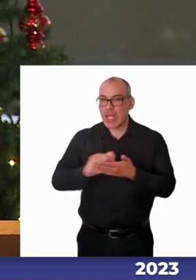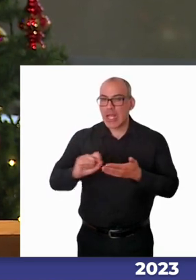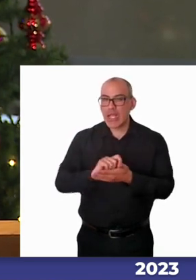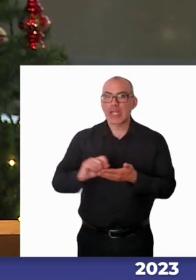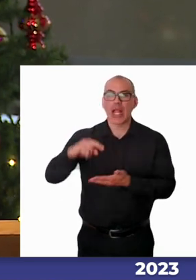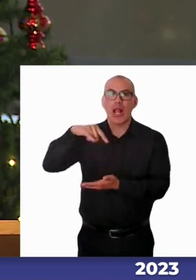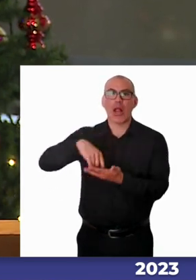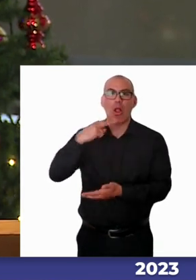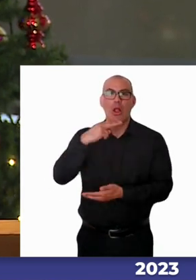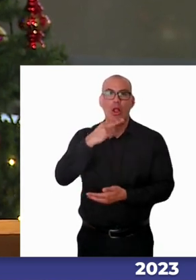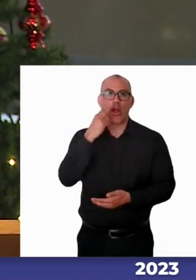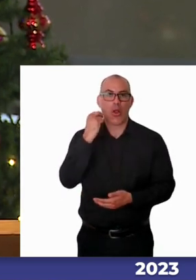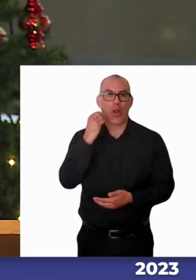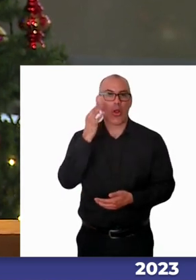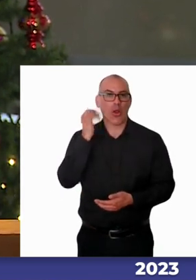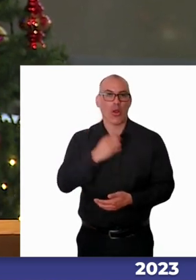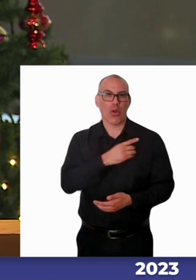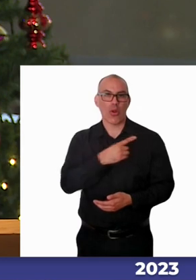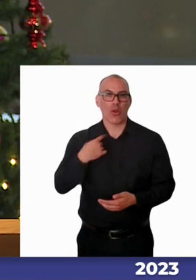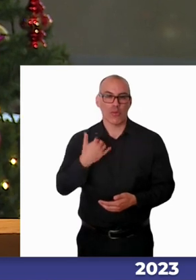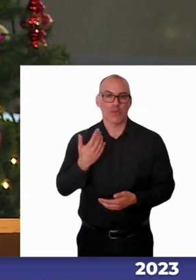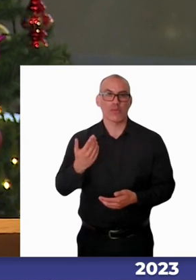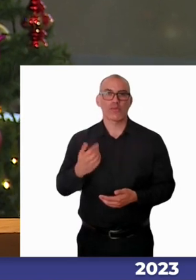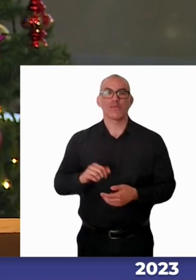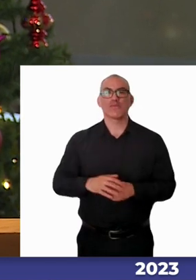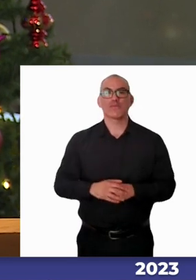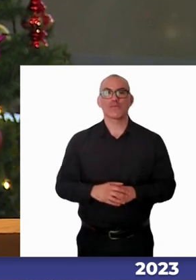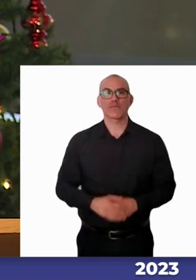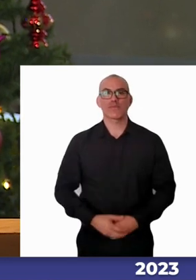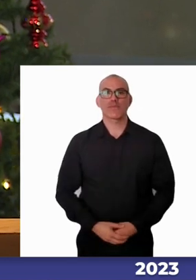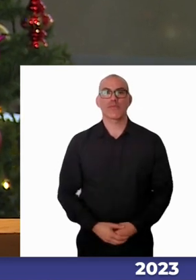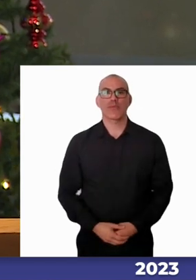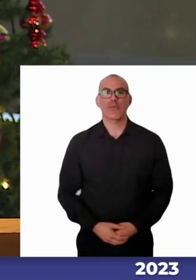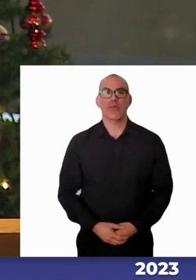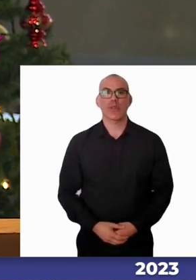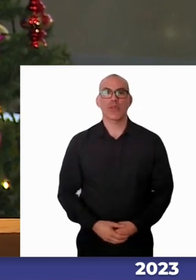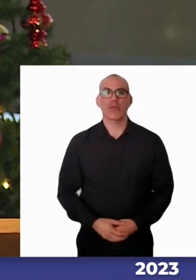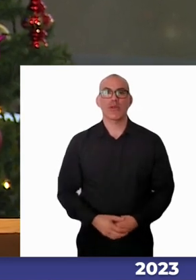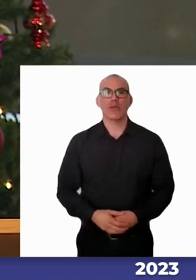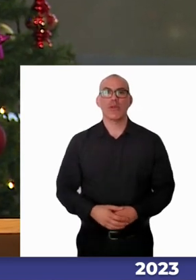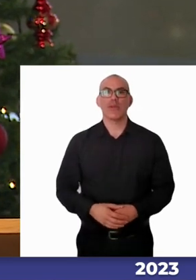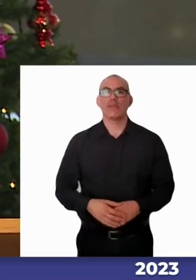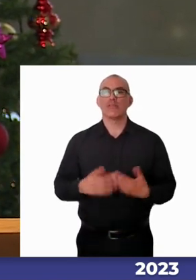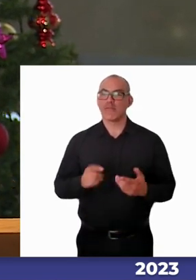al prosecretario y de Solerio del Senado, don Roberto Bustos, y don Miguel Landero, el primero.